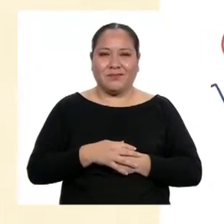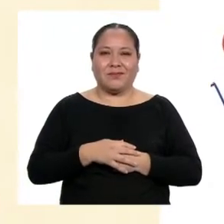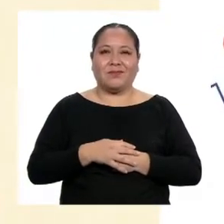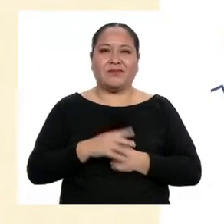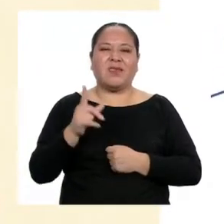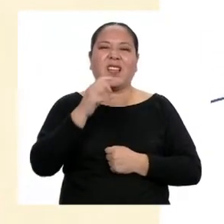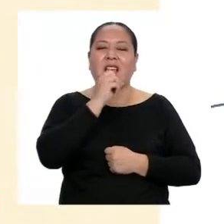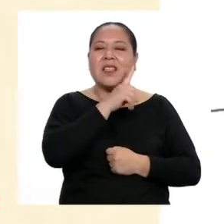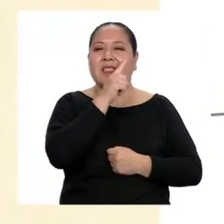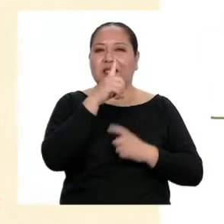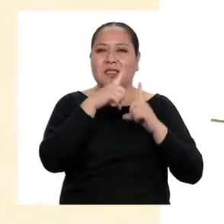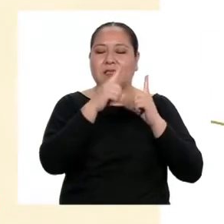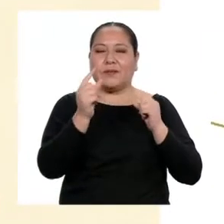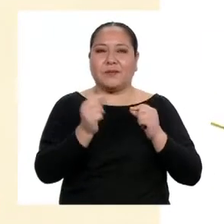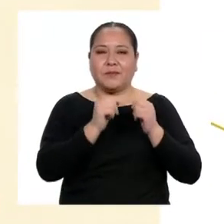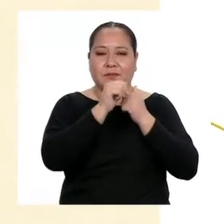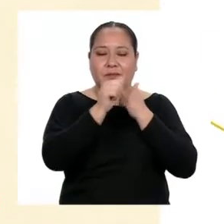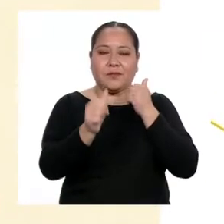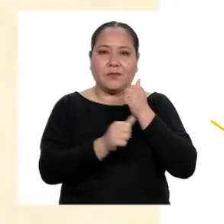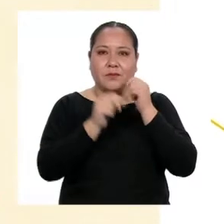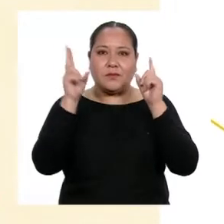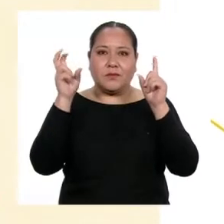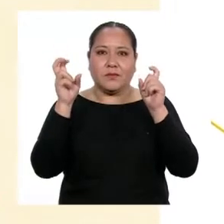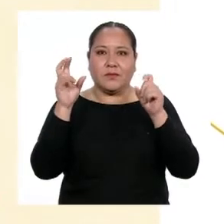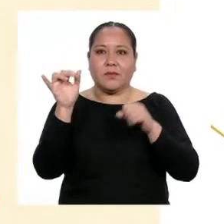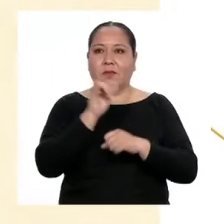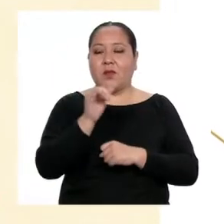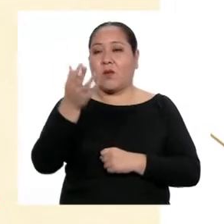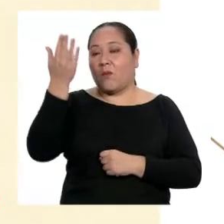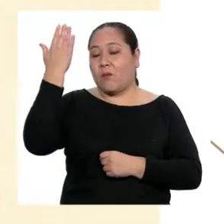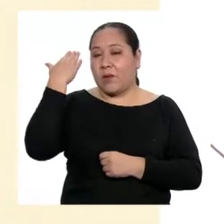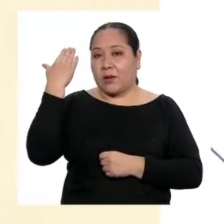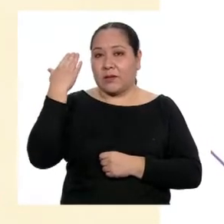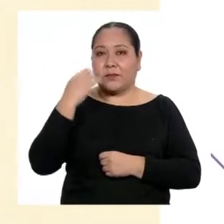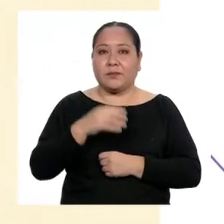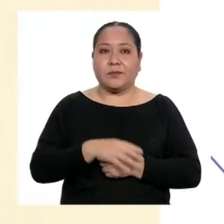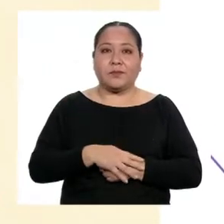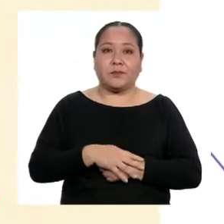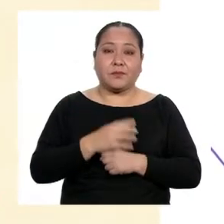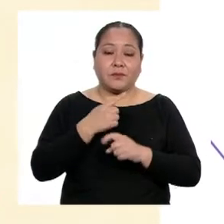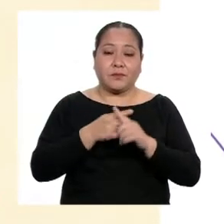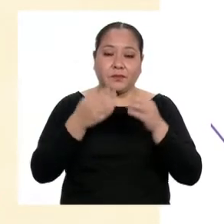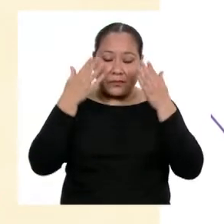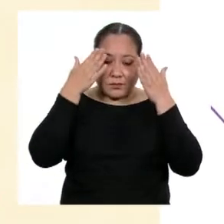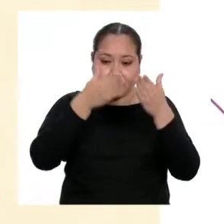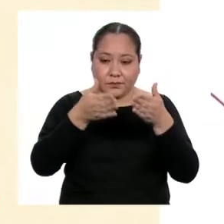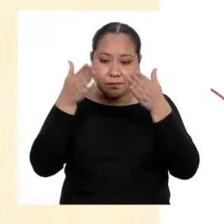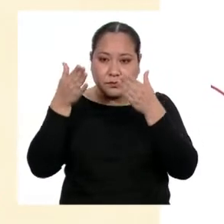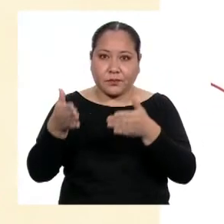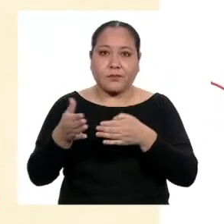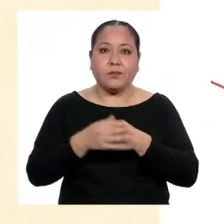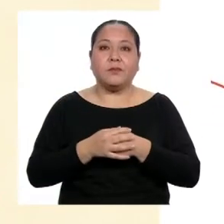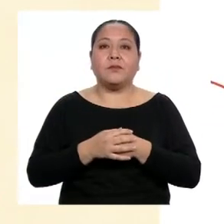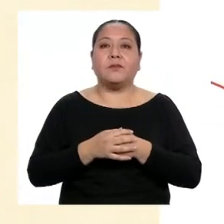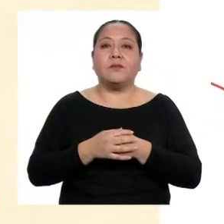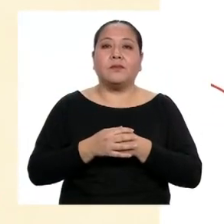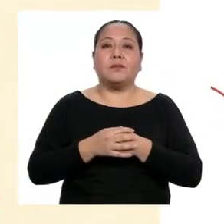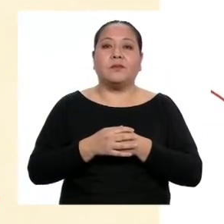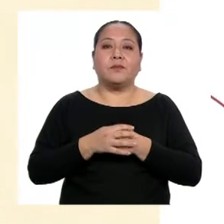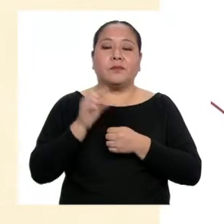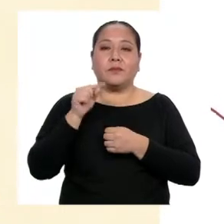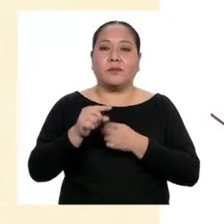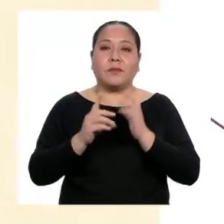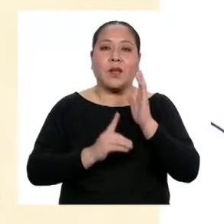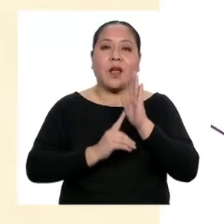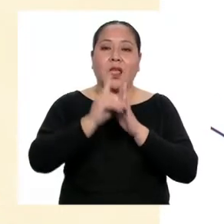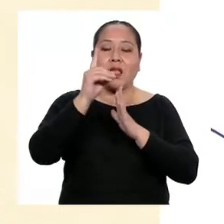trata el párrafo? El subtema es igual al de los dos párrafos anteriores, pero ahora están haciendo énfasis en el